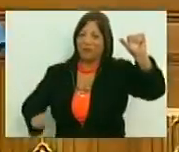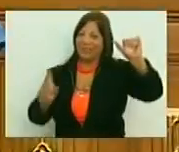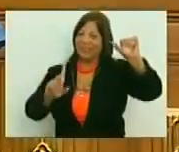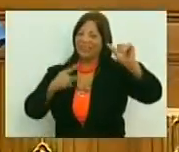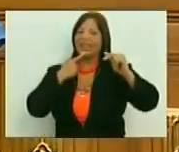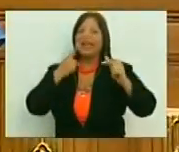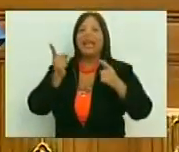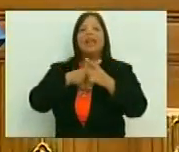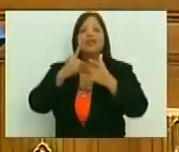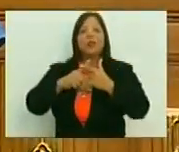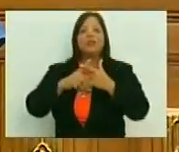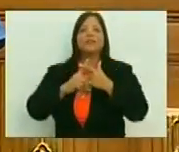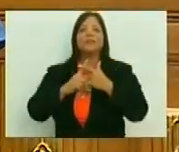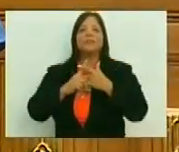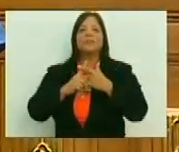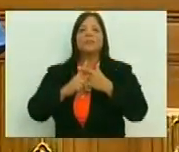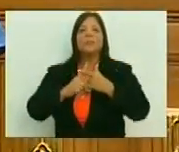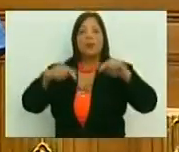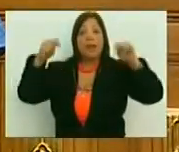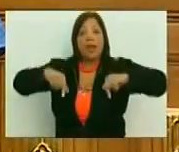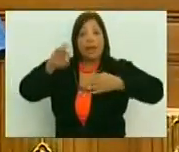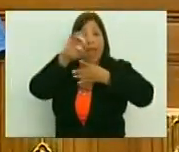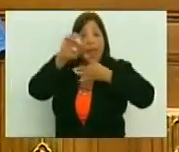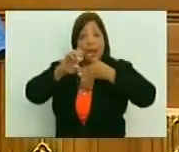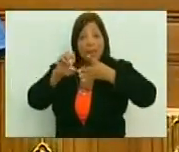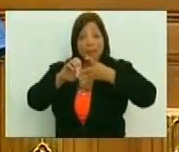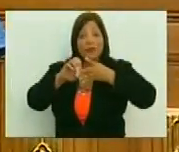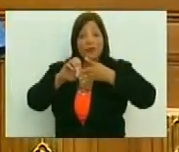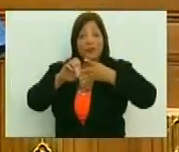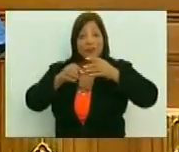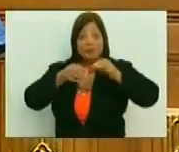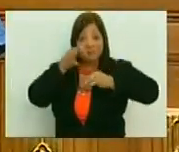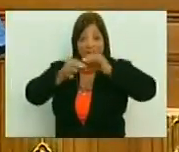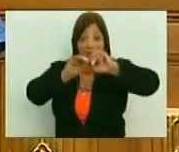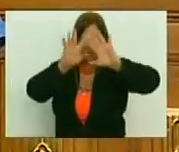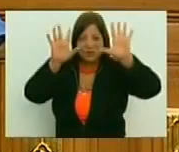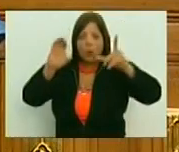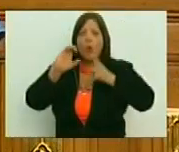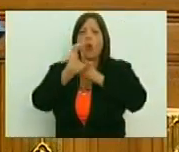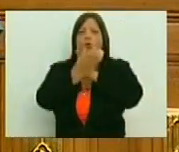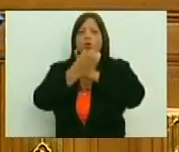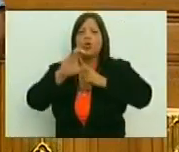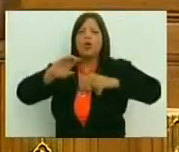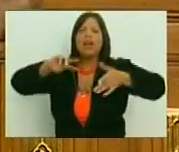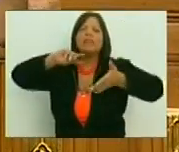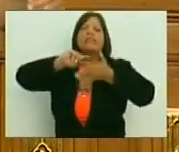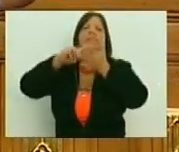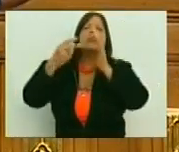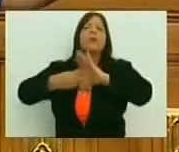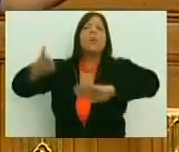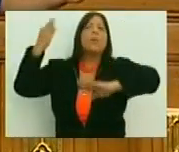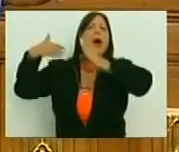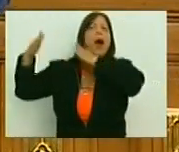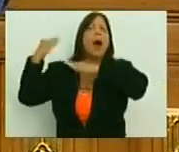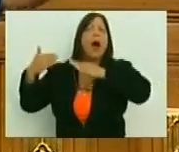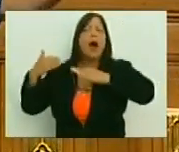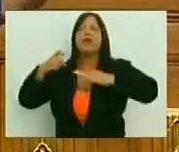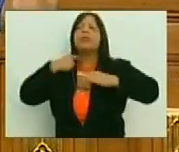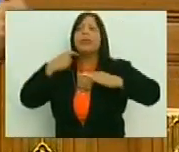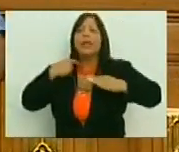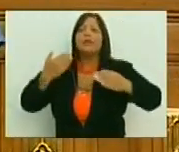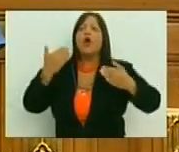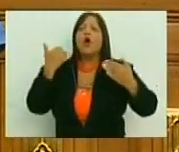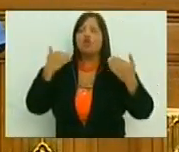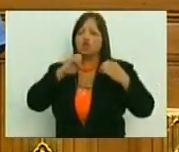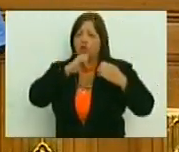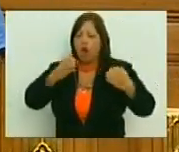entonces, este elemento, este elemento, que es lo cultural, que tiene que ver con lo que fuimos, de donde venimos, lo que somos,